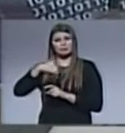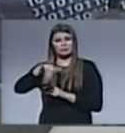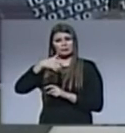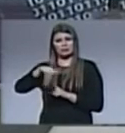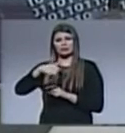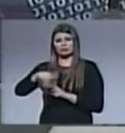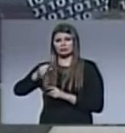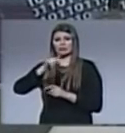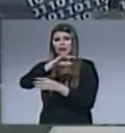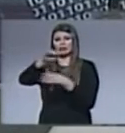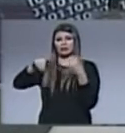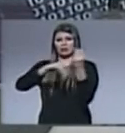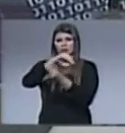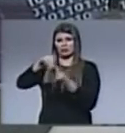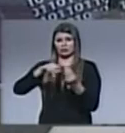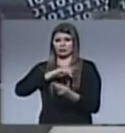a las multitudes.